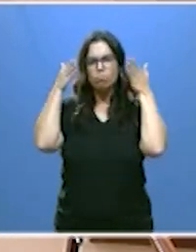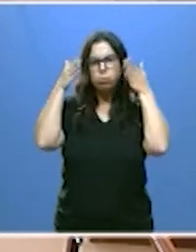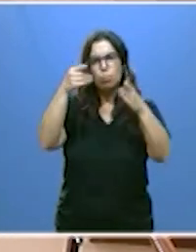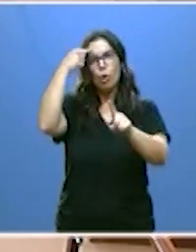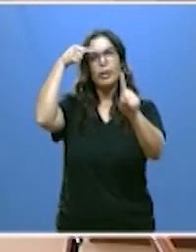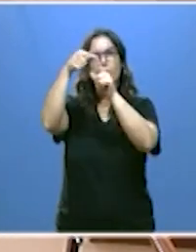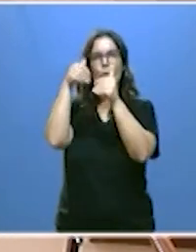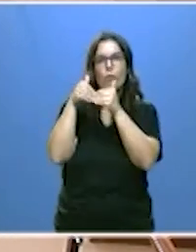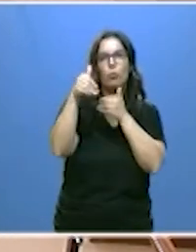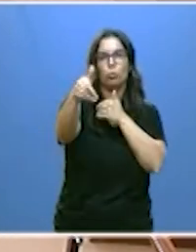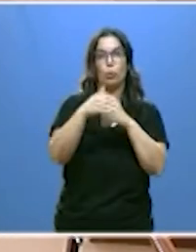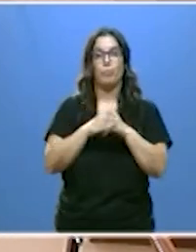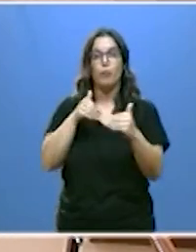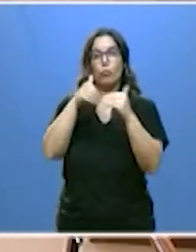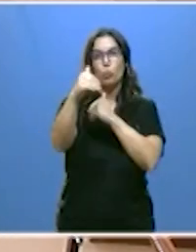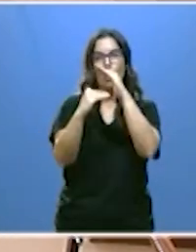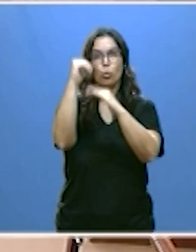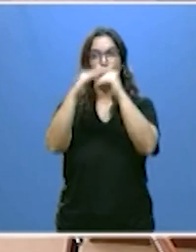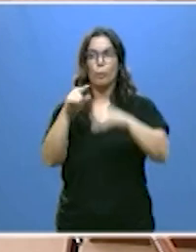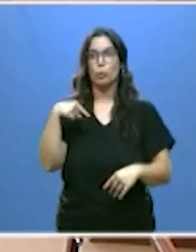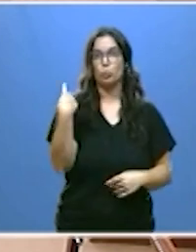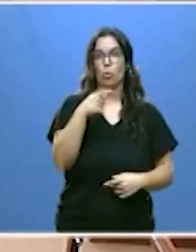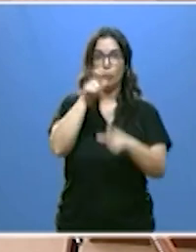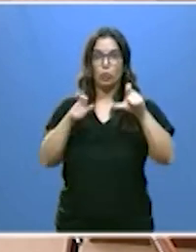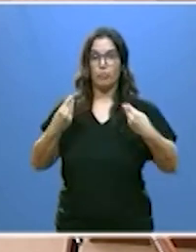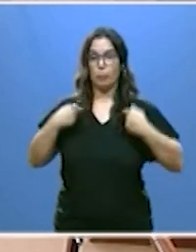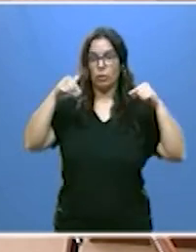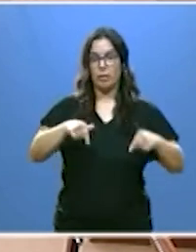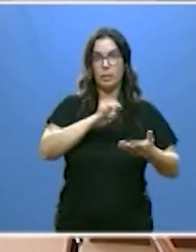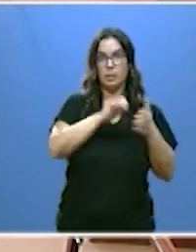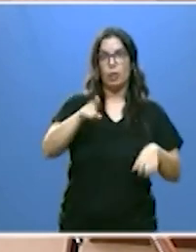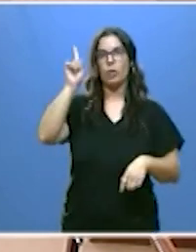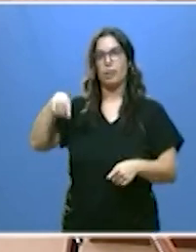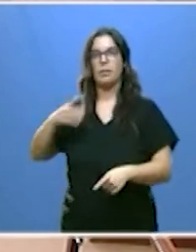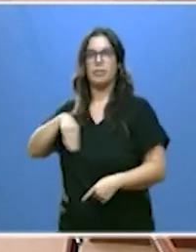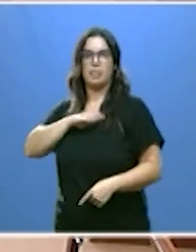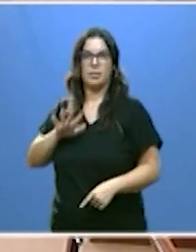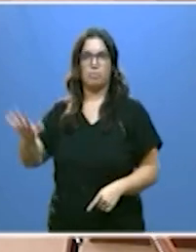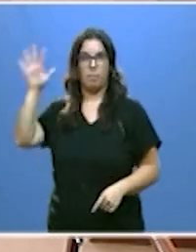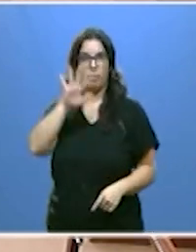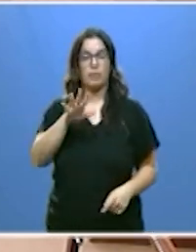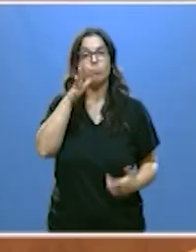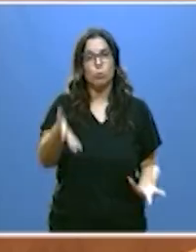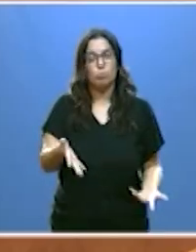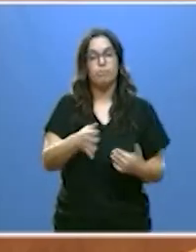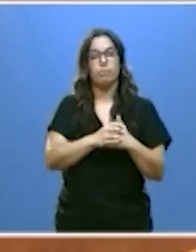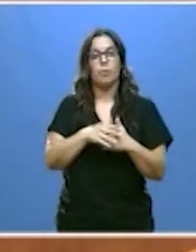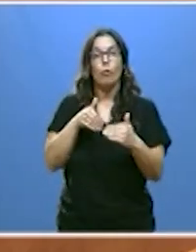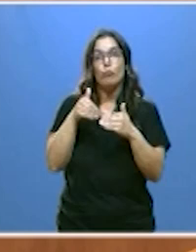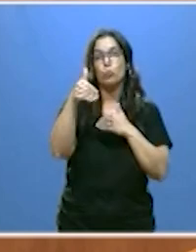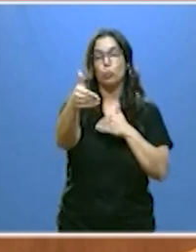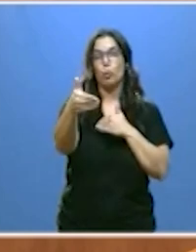un futuro obra de todos de los que vivimos en Castilla y León y de toda España por ello el futuro